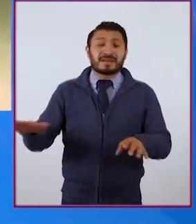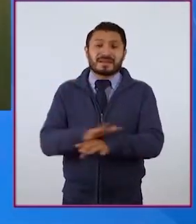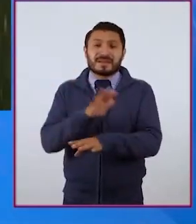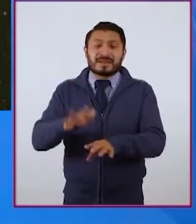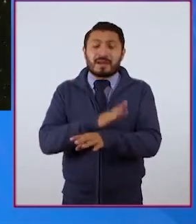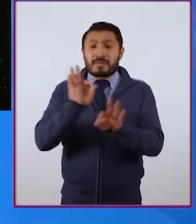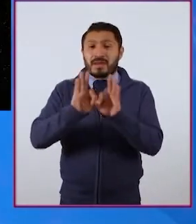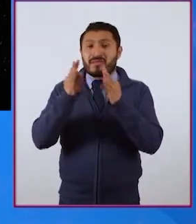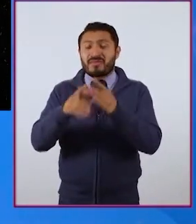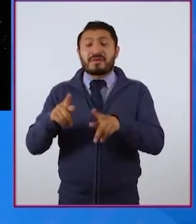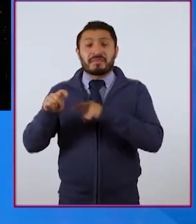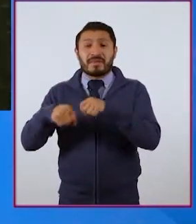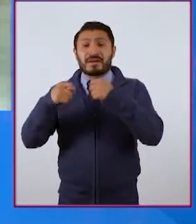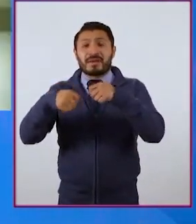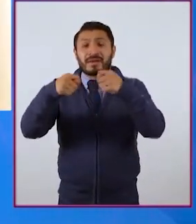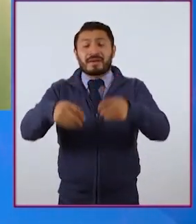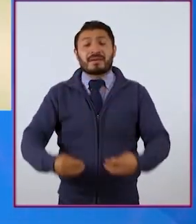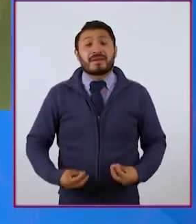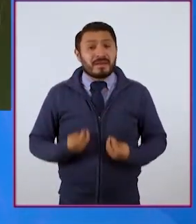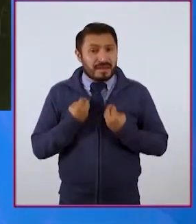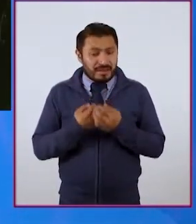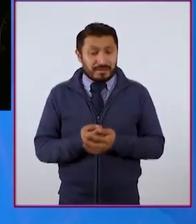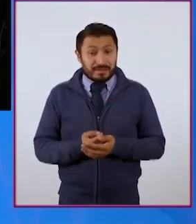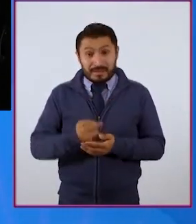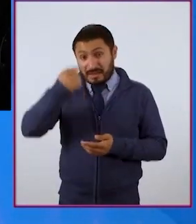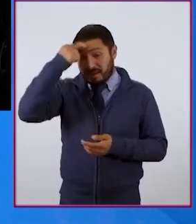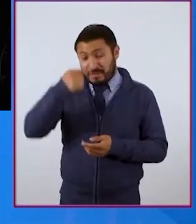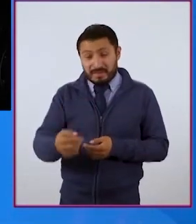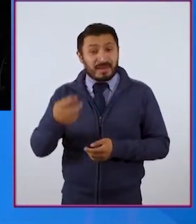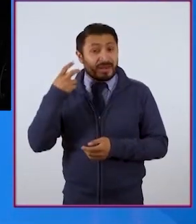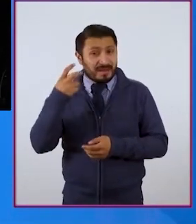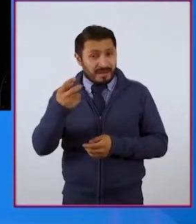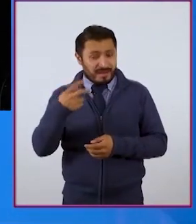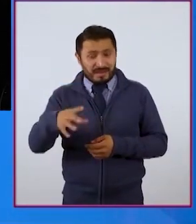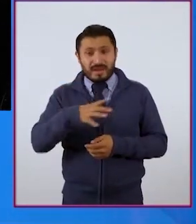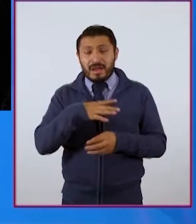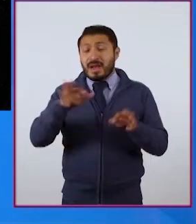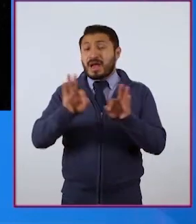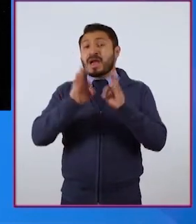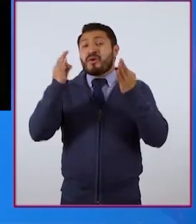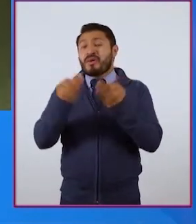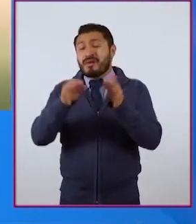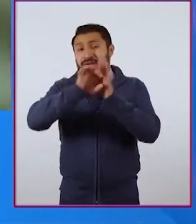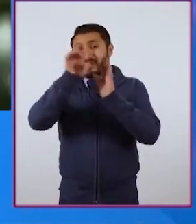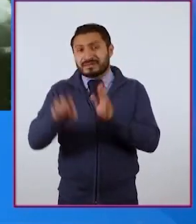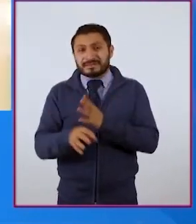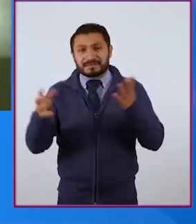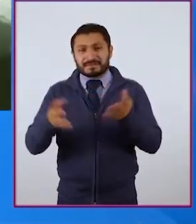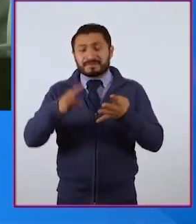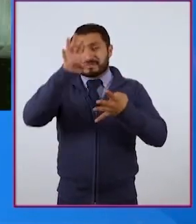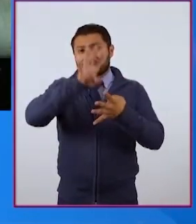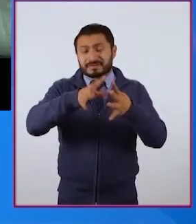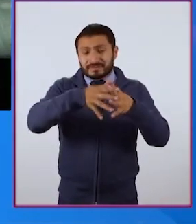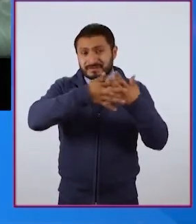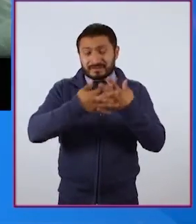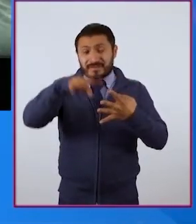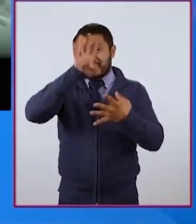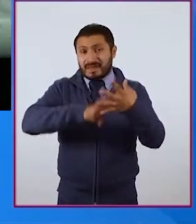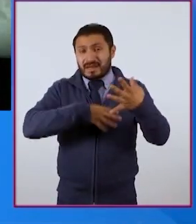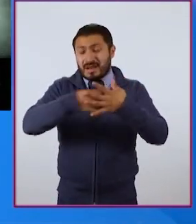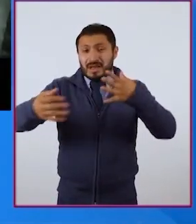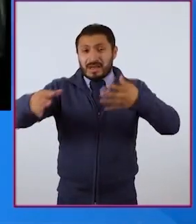tradicionales de vida? Para lograrlo, existen estrategias como formar redes entre personas,